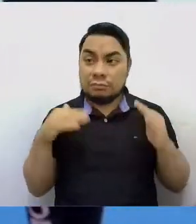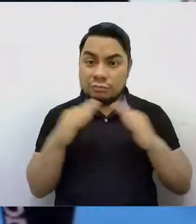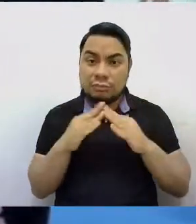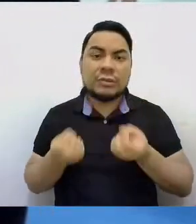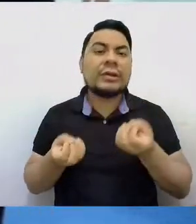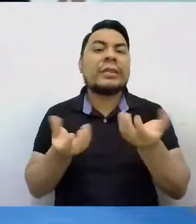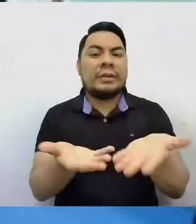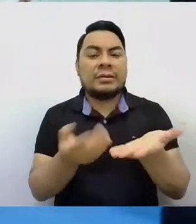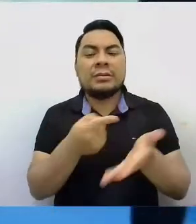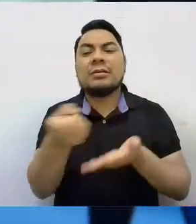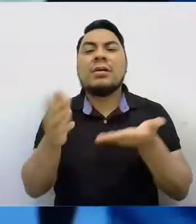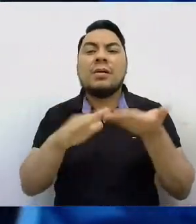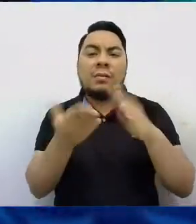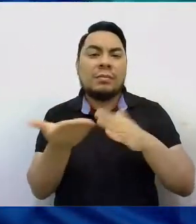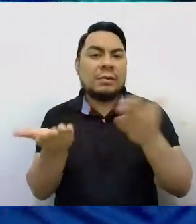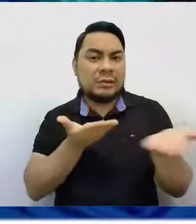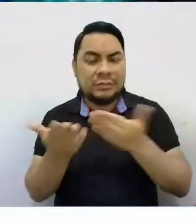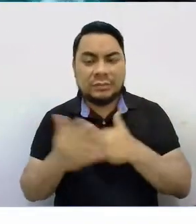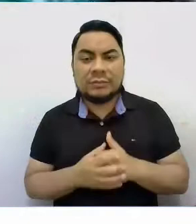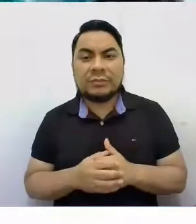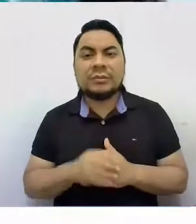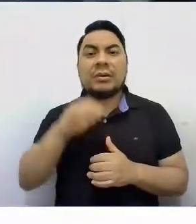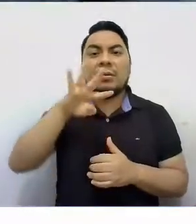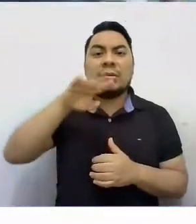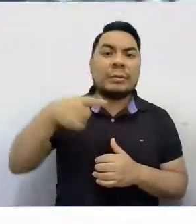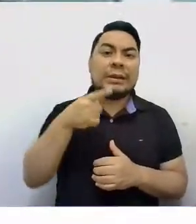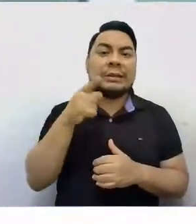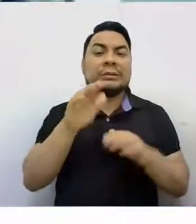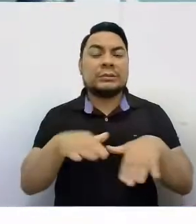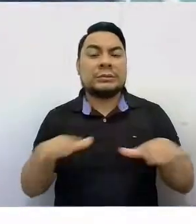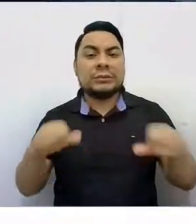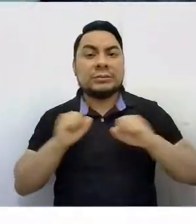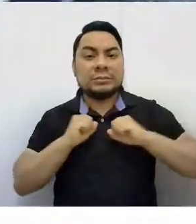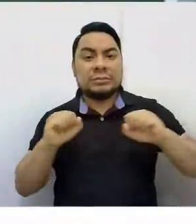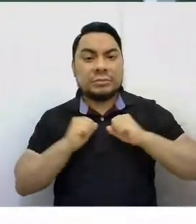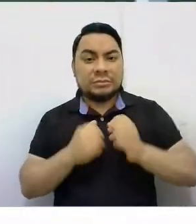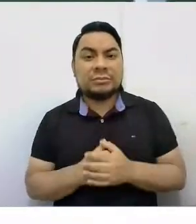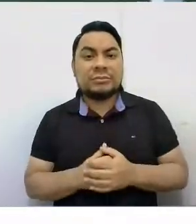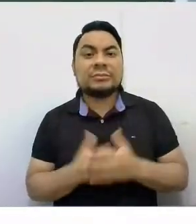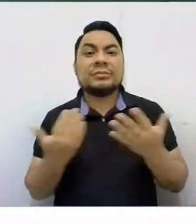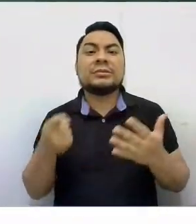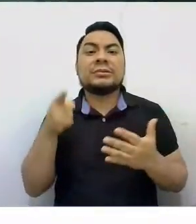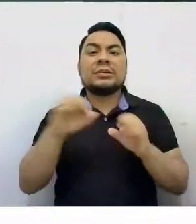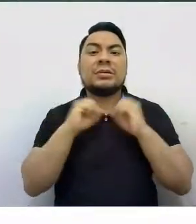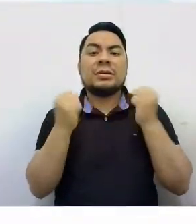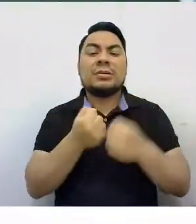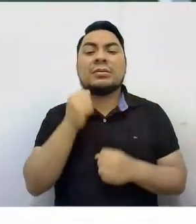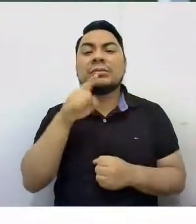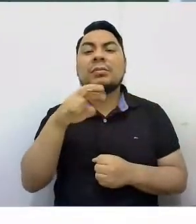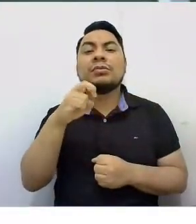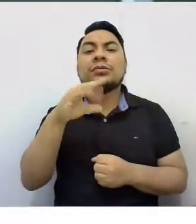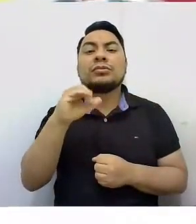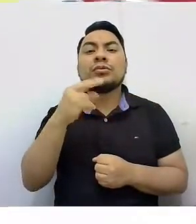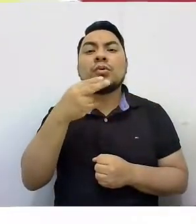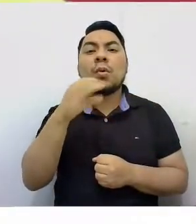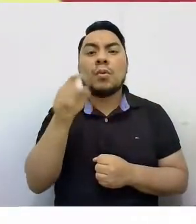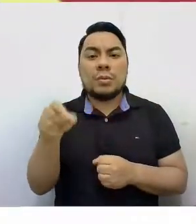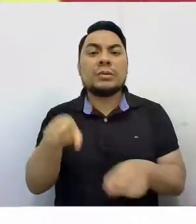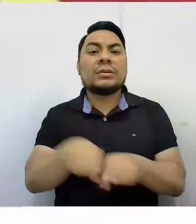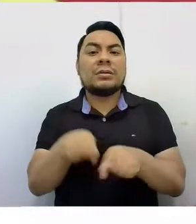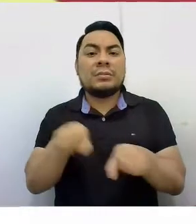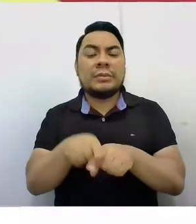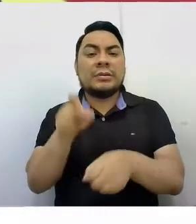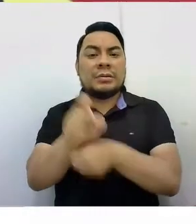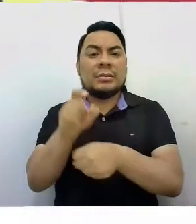comunidad. Cuatro mil niños que hacen actividad física y deporte. En la sede del Polideportivo Conchucos también se dictan clases de boxeo y los